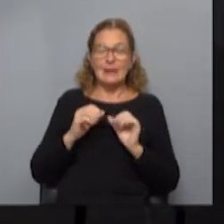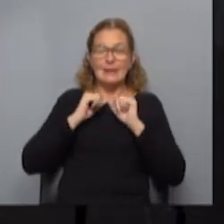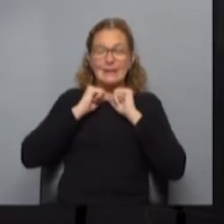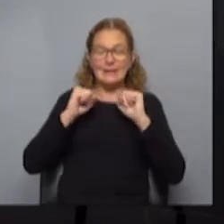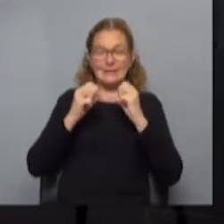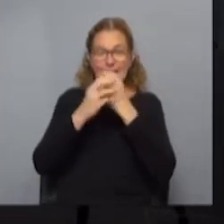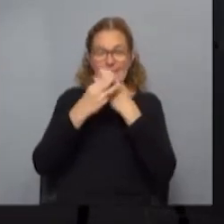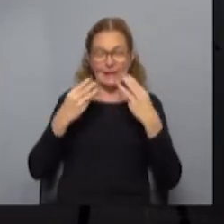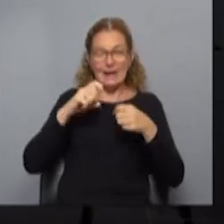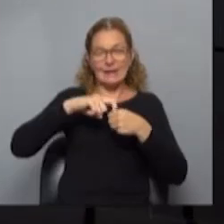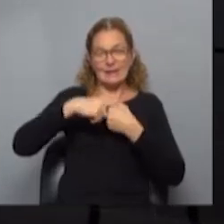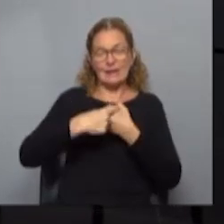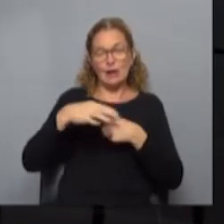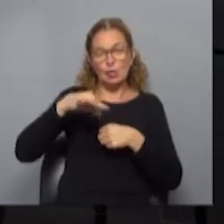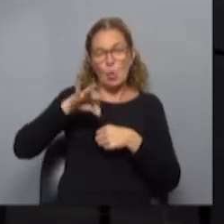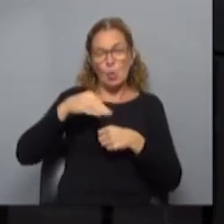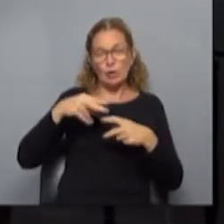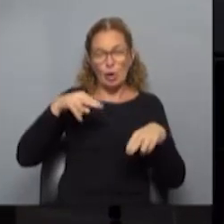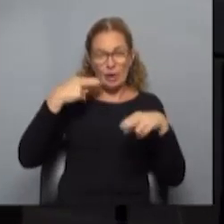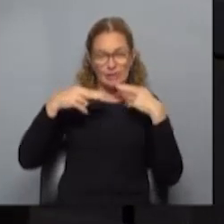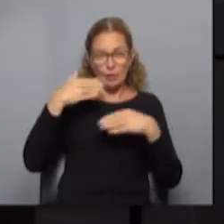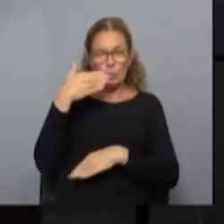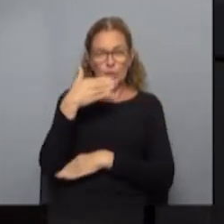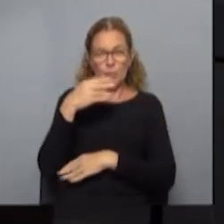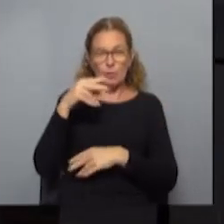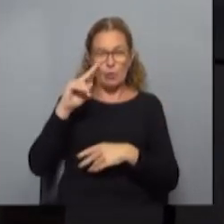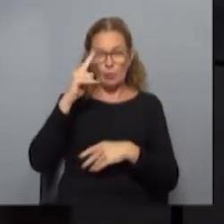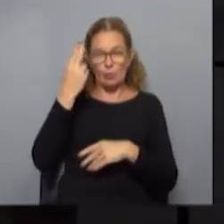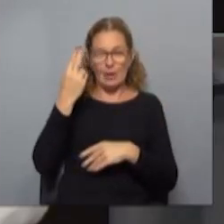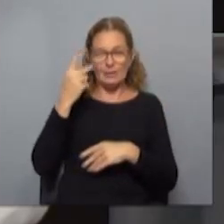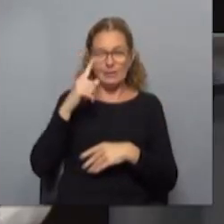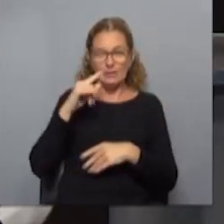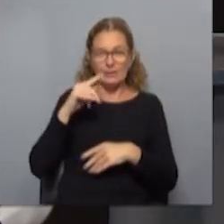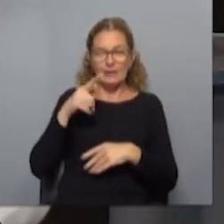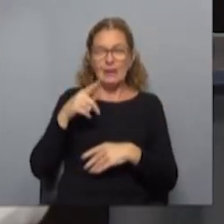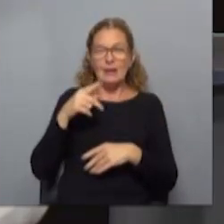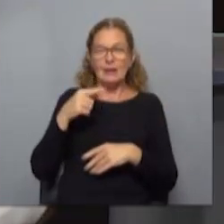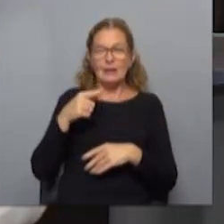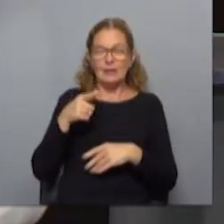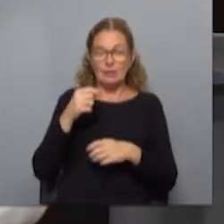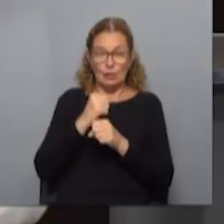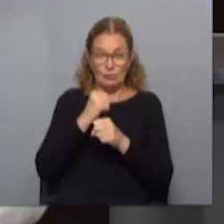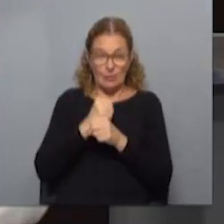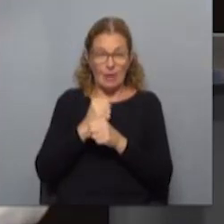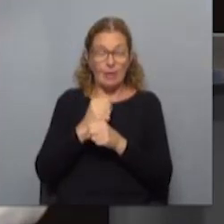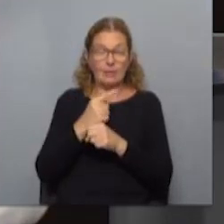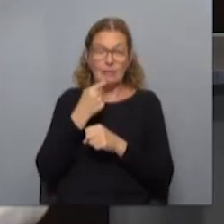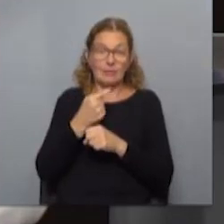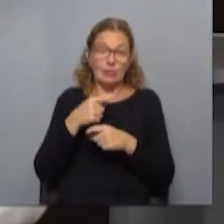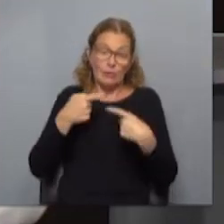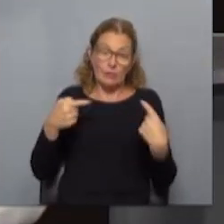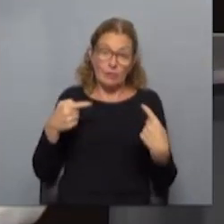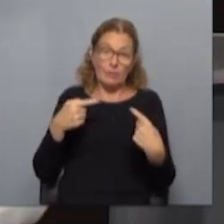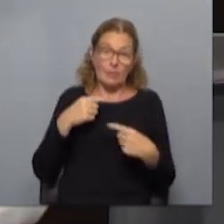perdoname del sindicato único gastronómico y hotelero del Uruguay estaba corriendo la voz de los trabajadores diciendo cosas